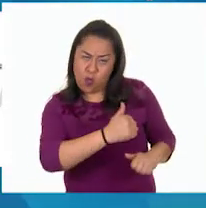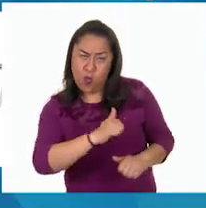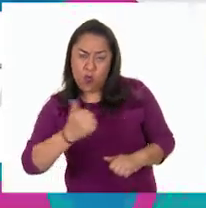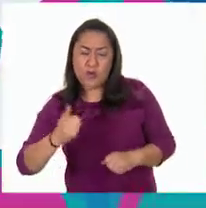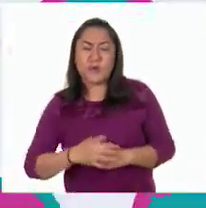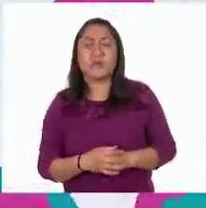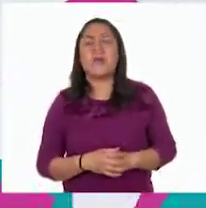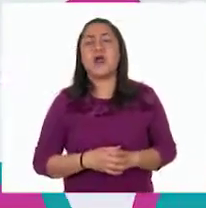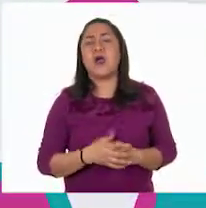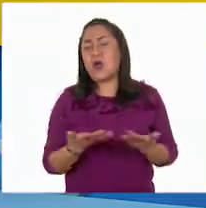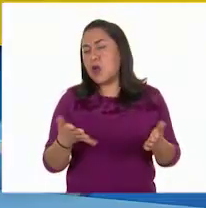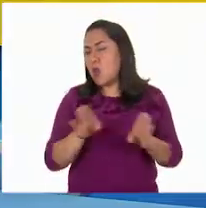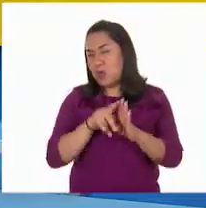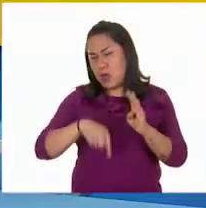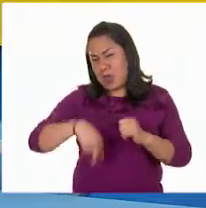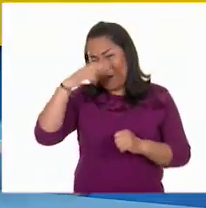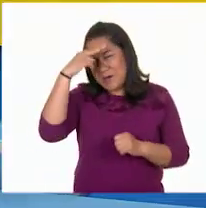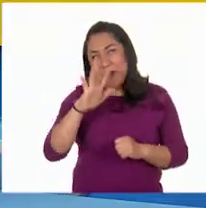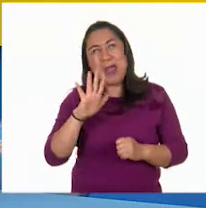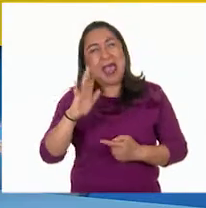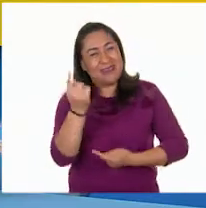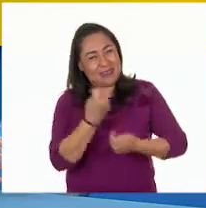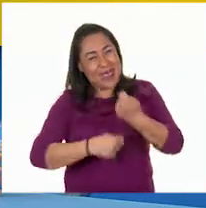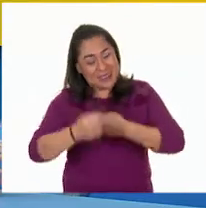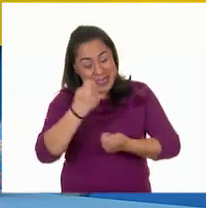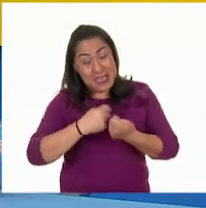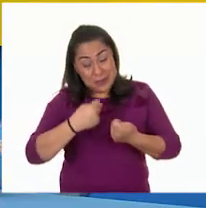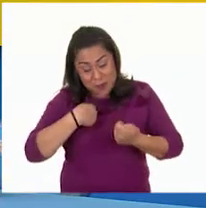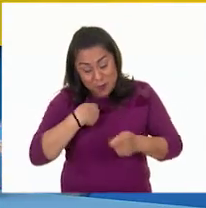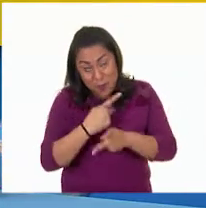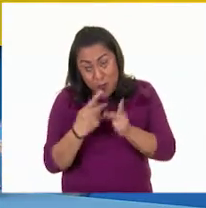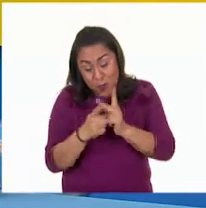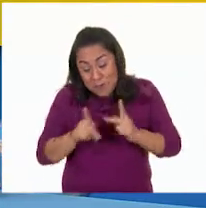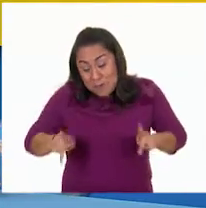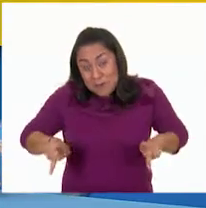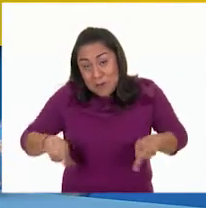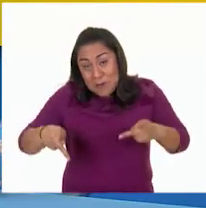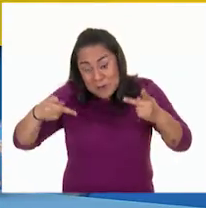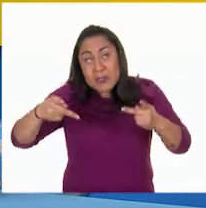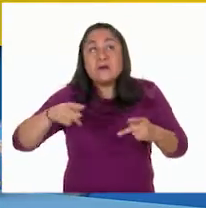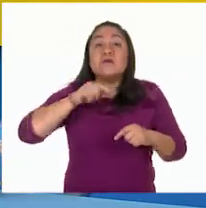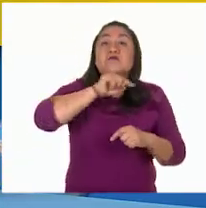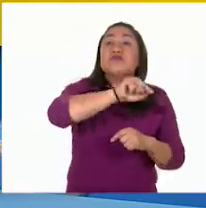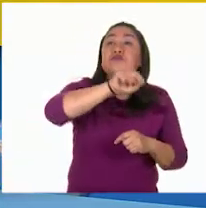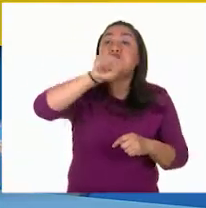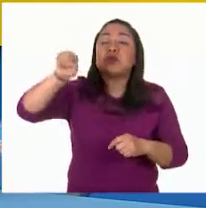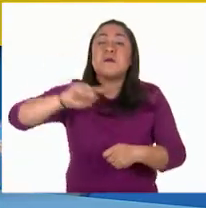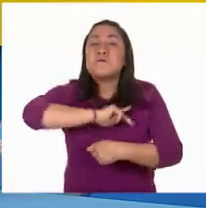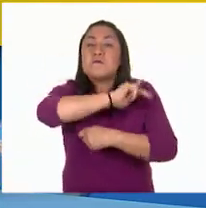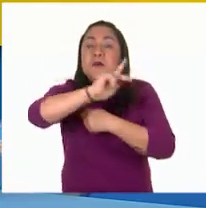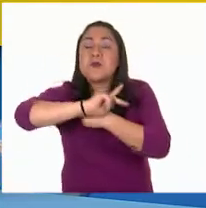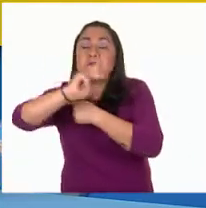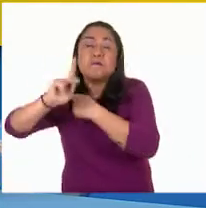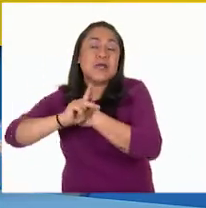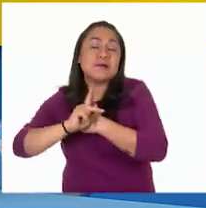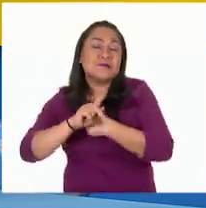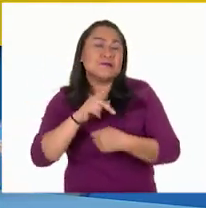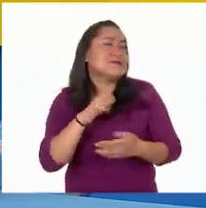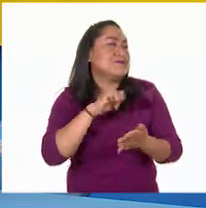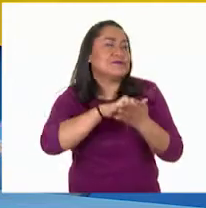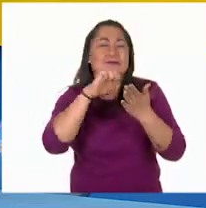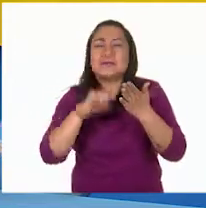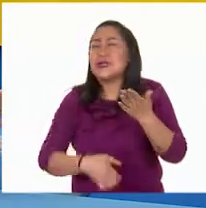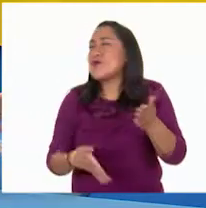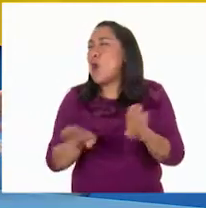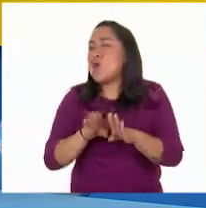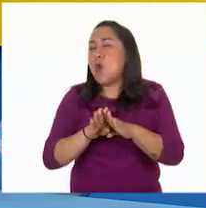Entonces, es como si México fuera a una tienda y pone a venta sus productos, y así cada país. Como una tienda mundial